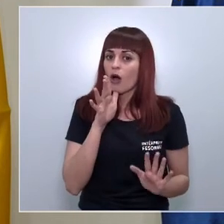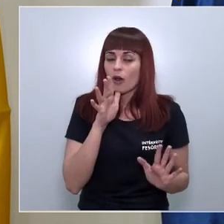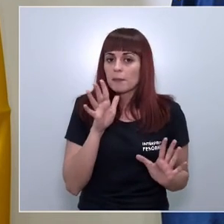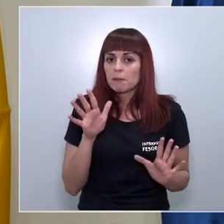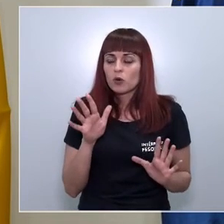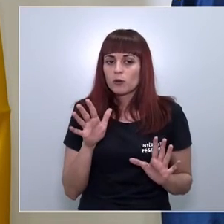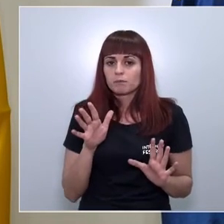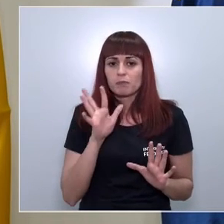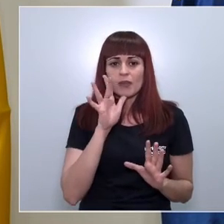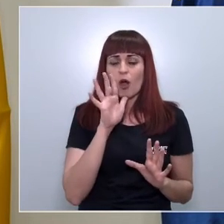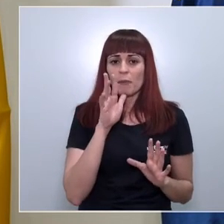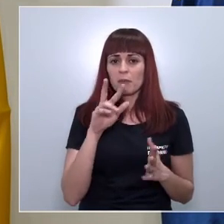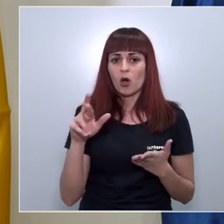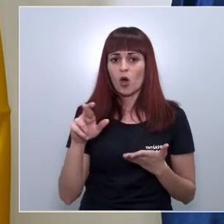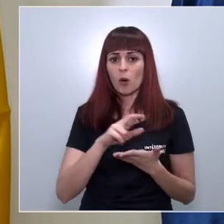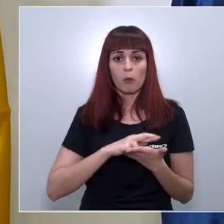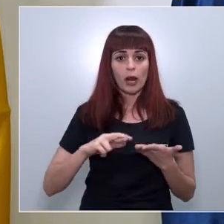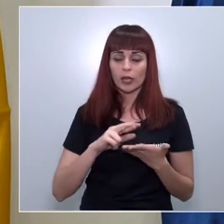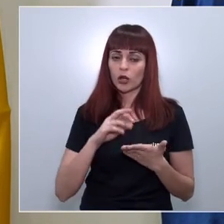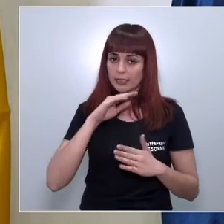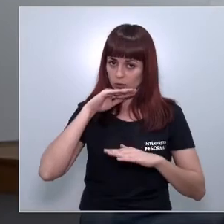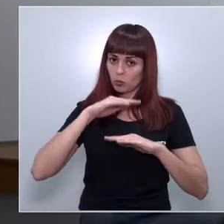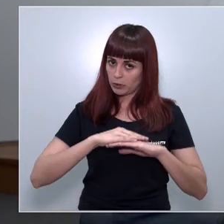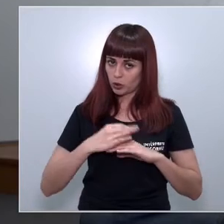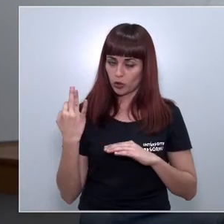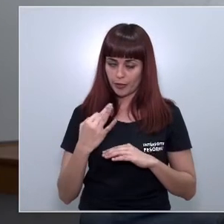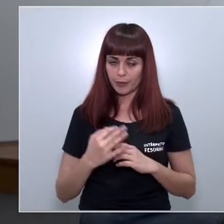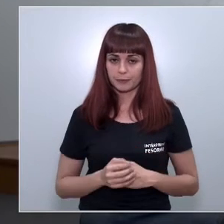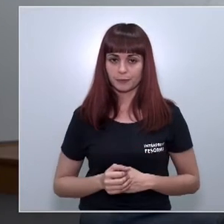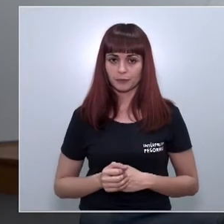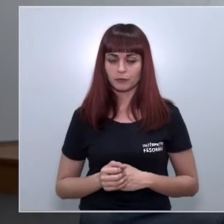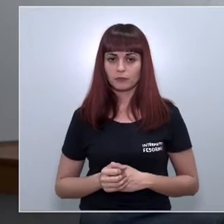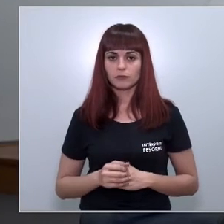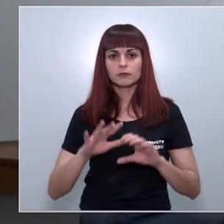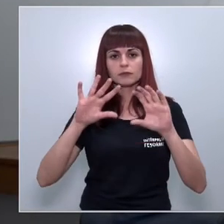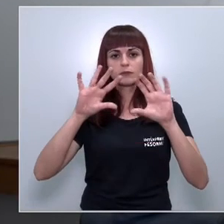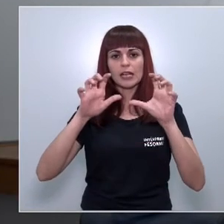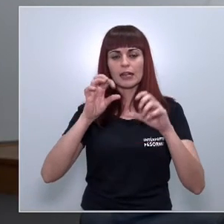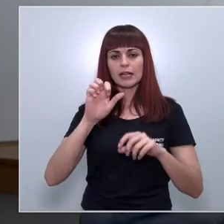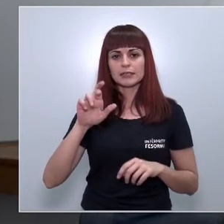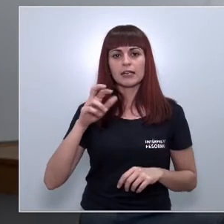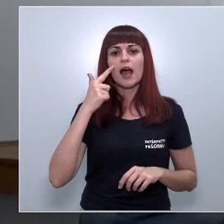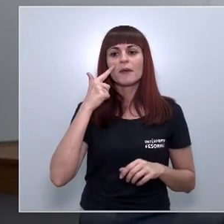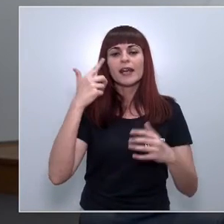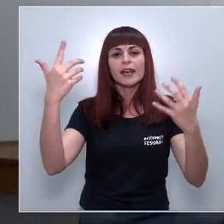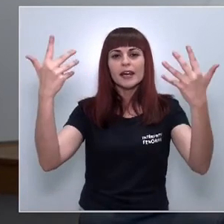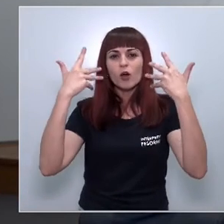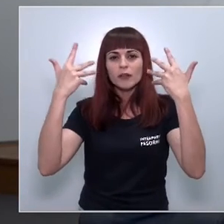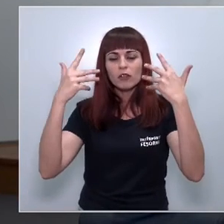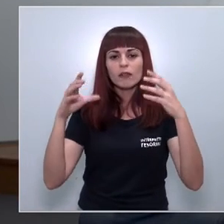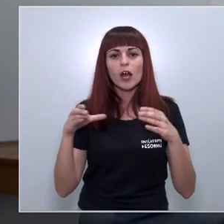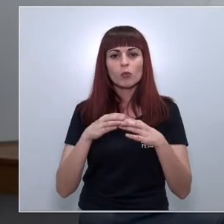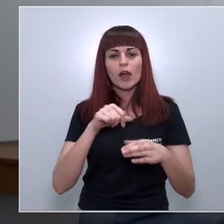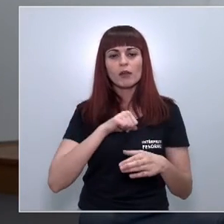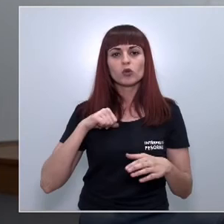circulando prácticamente por la región y tenemos que seguir así pregunta también de la cadena SER ¿cuáles serían las recomendaciones de la comunidad autónoma